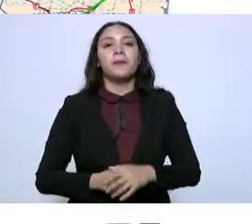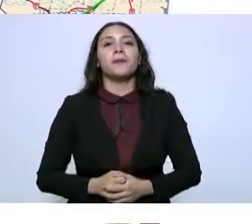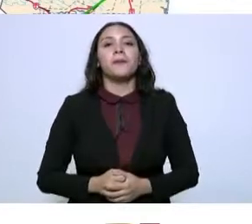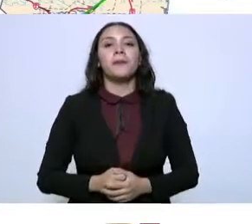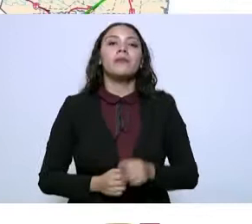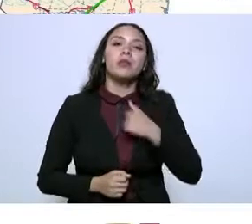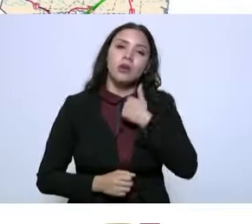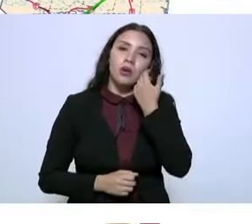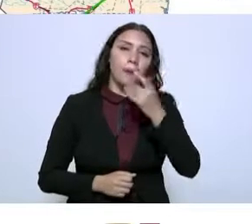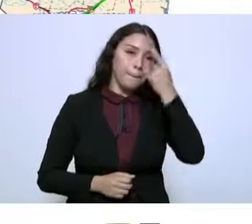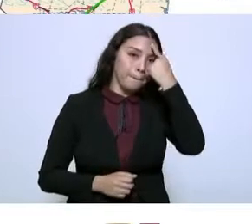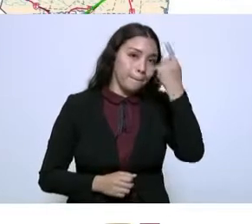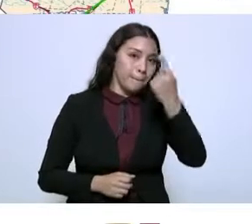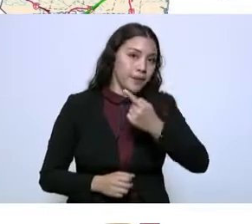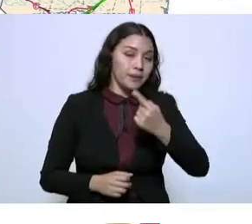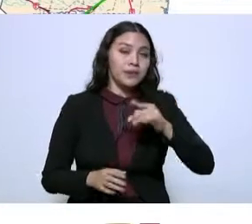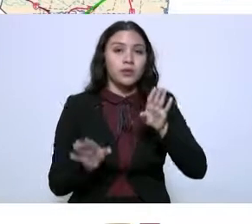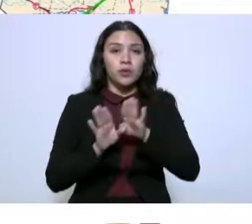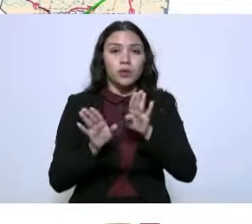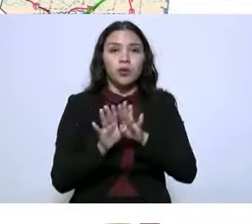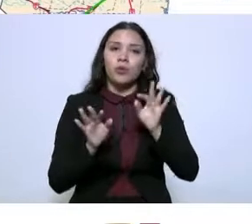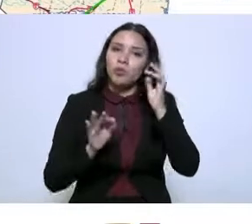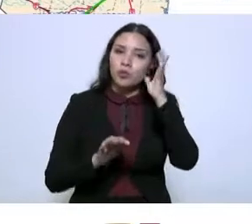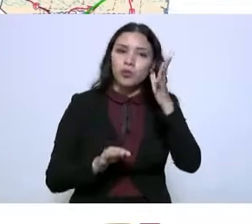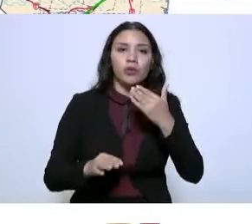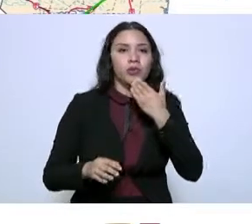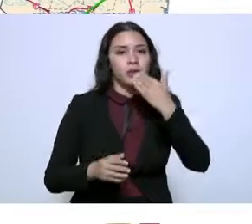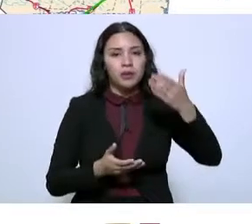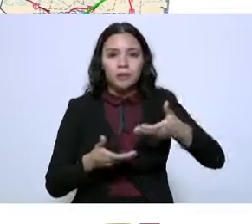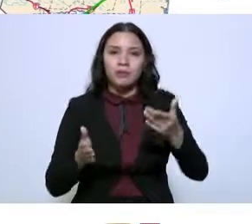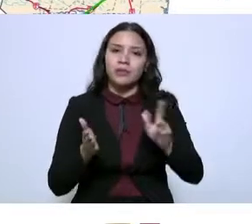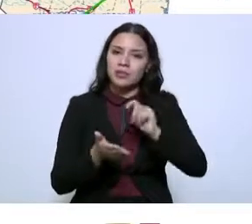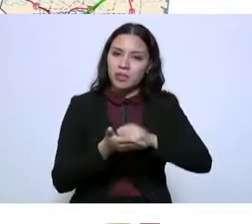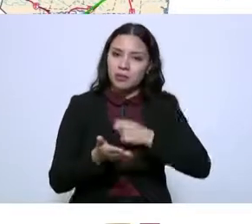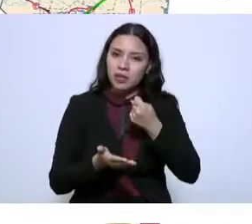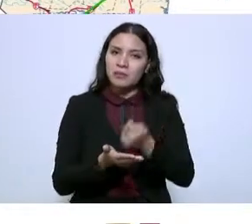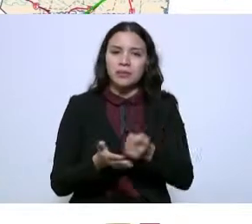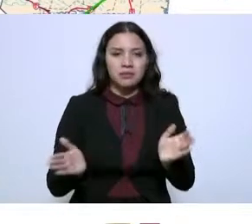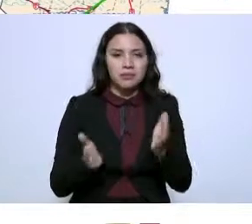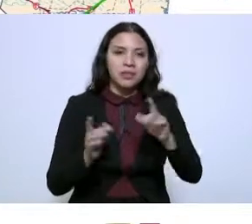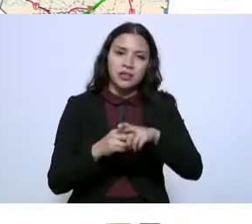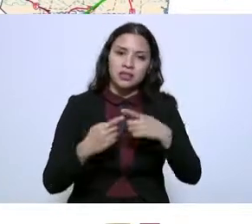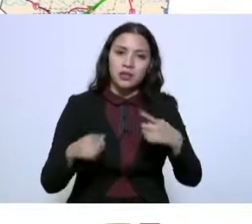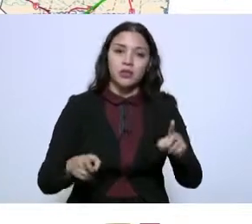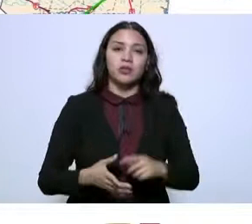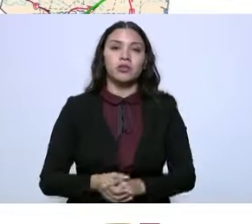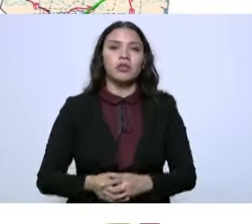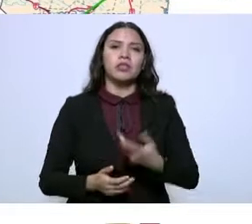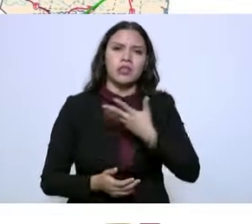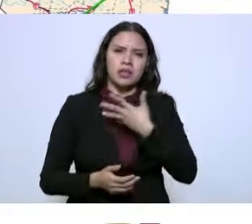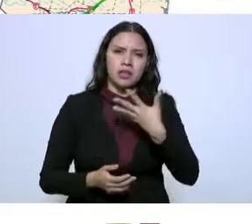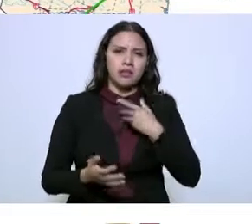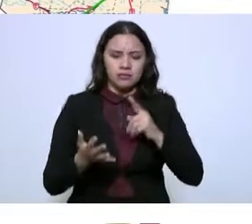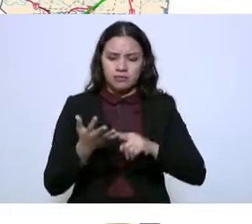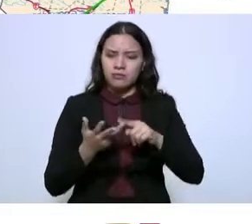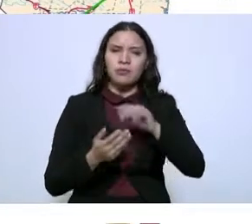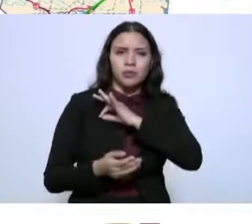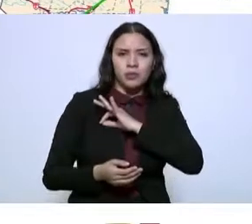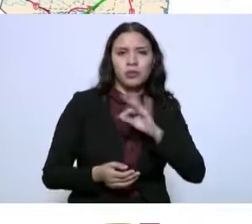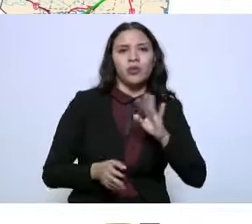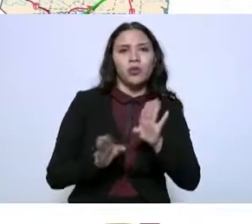y que le daría una gran viabilidad y una gran potencia a Tamaulipas. Y tiene varias premisas